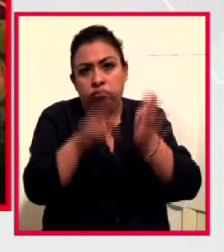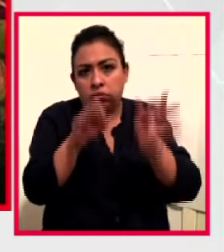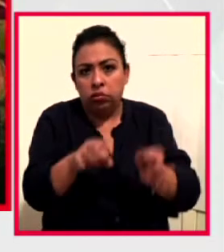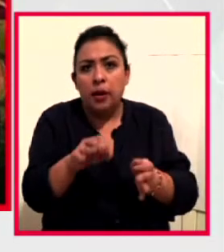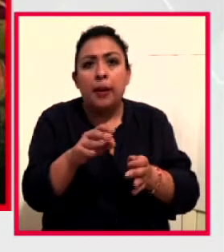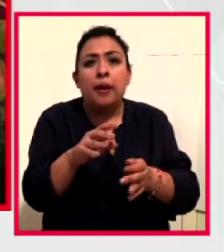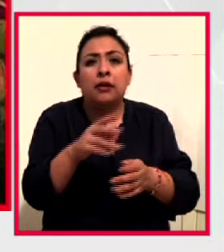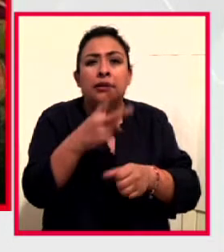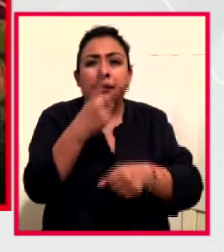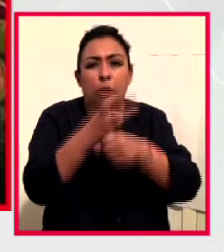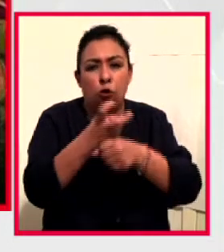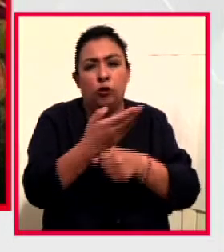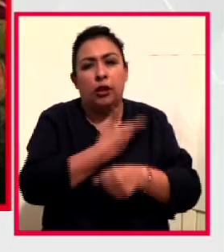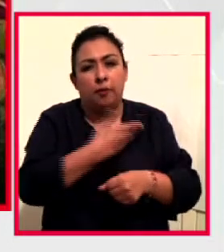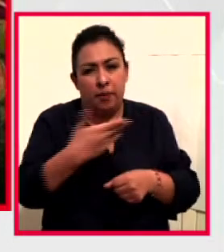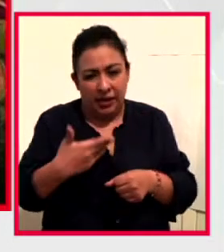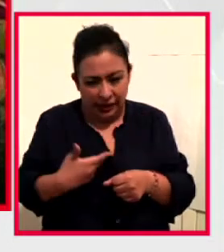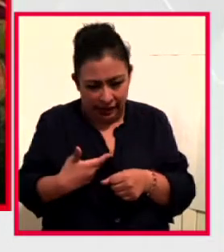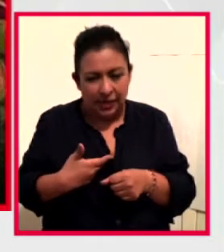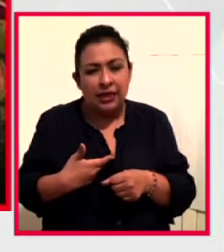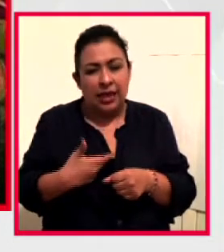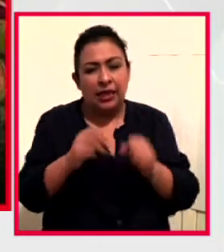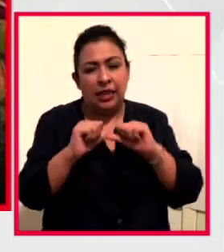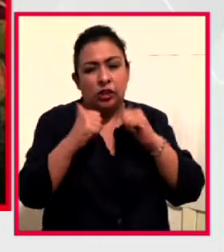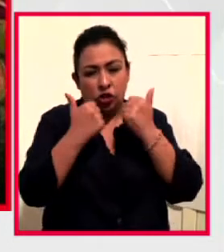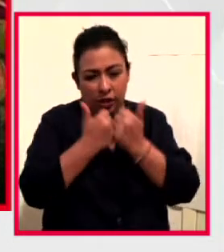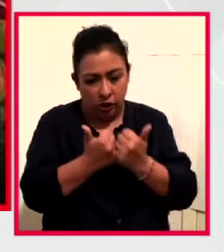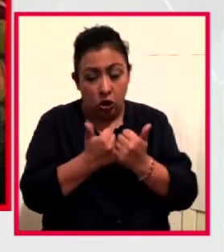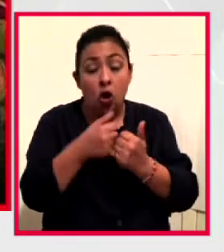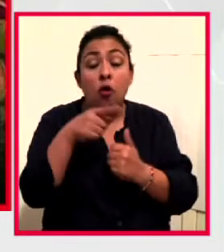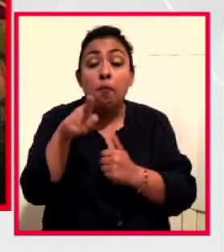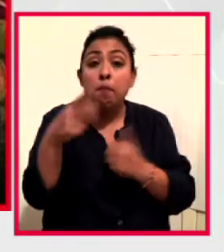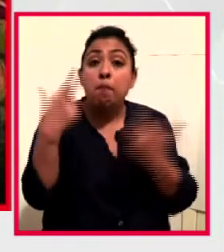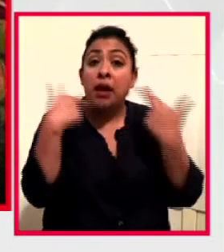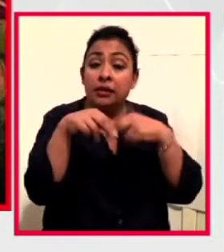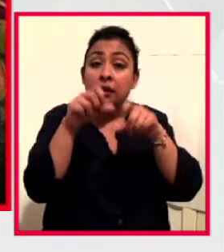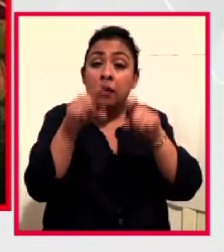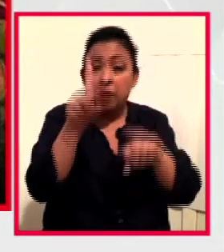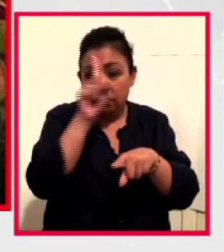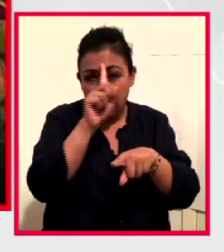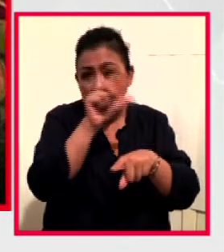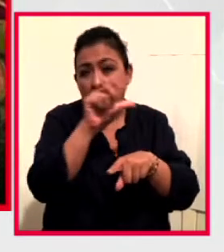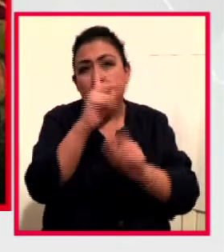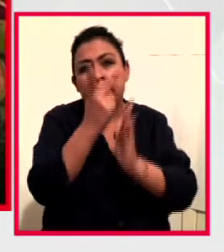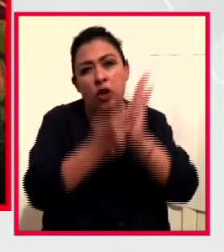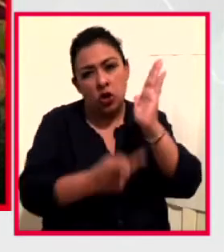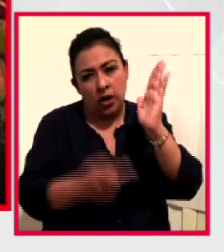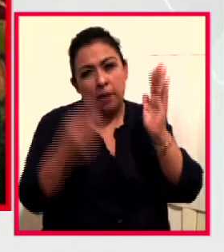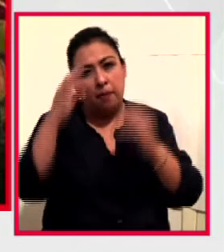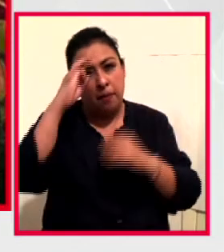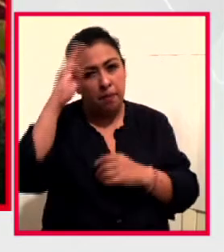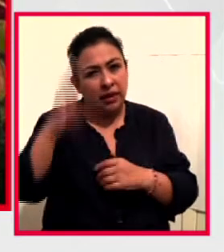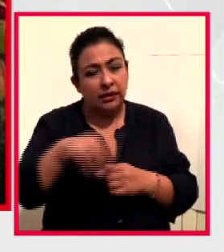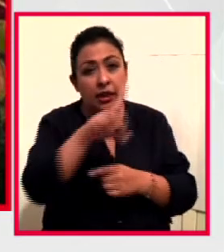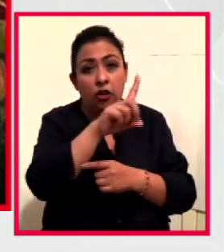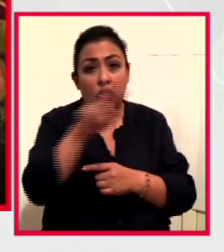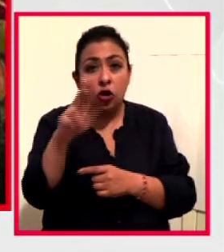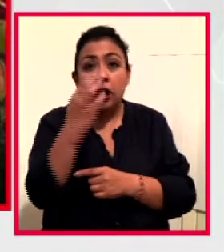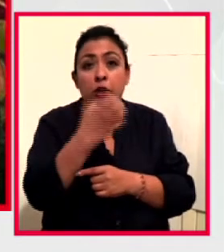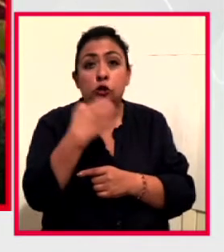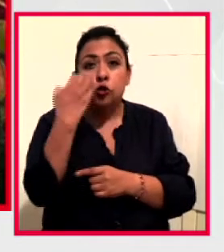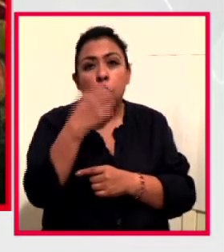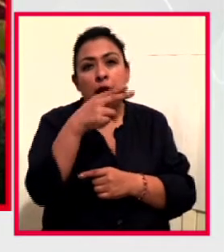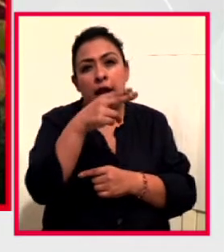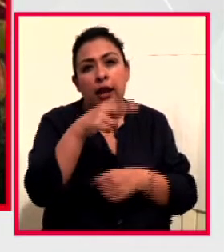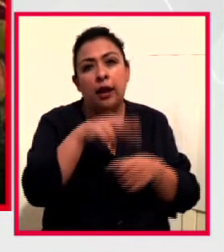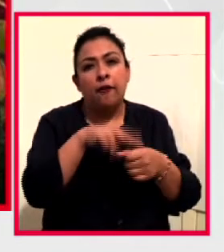de la World Federation of Right to Die Societies, también profesora y tutora de los programas de maestría y doctorado en la Facultad de Medicina, de